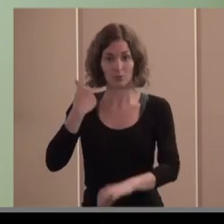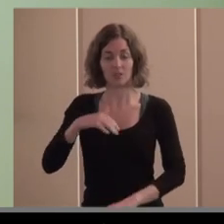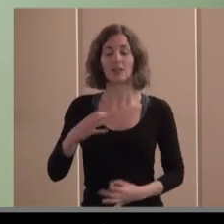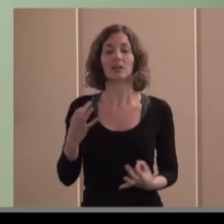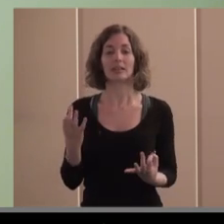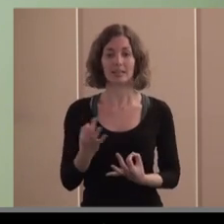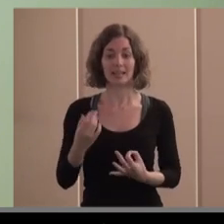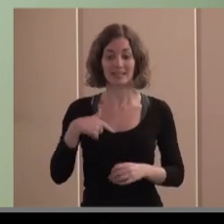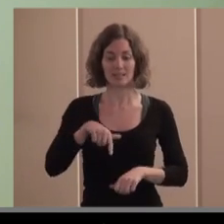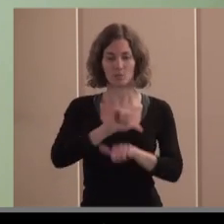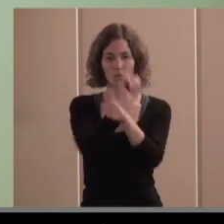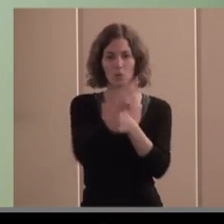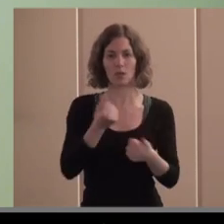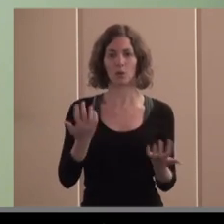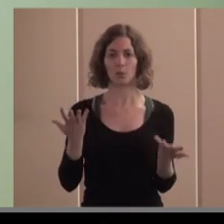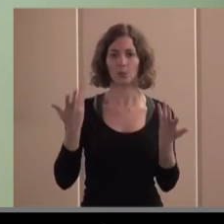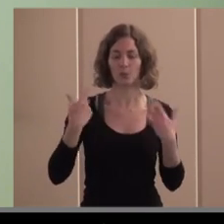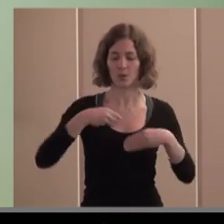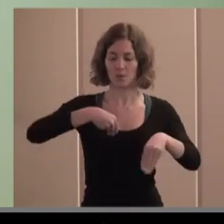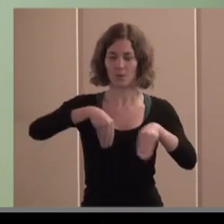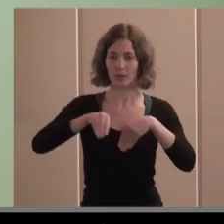empresarial ágil flexible mucho más